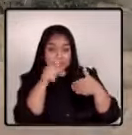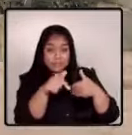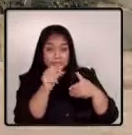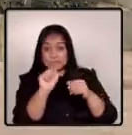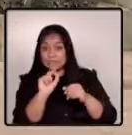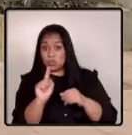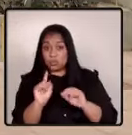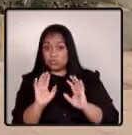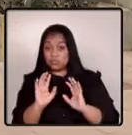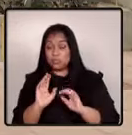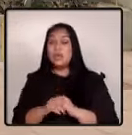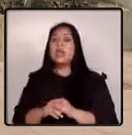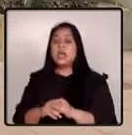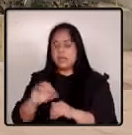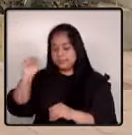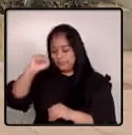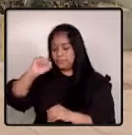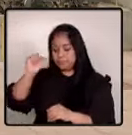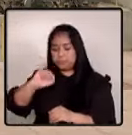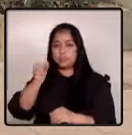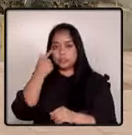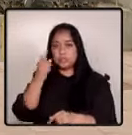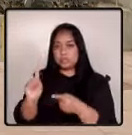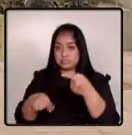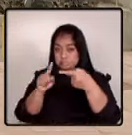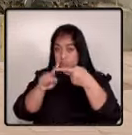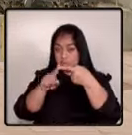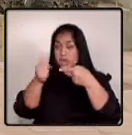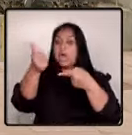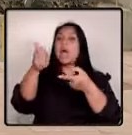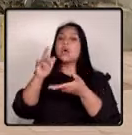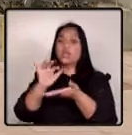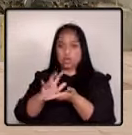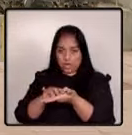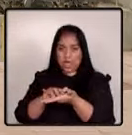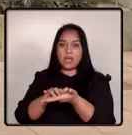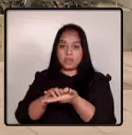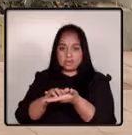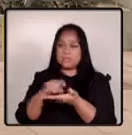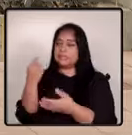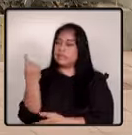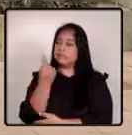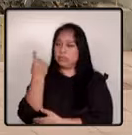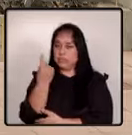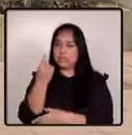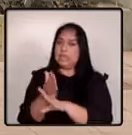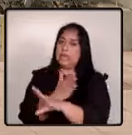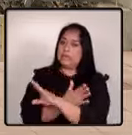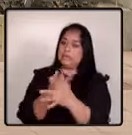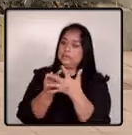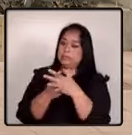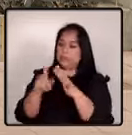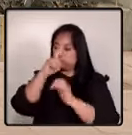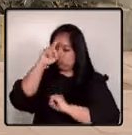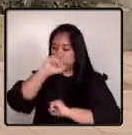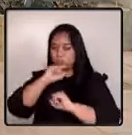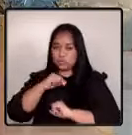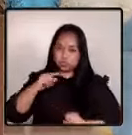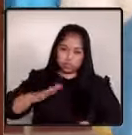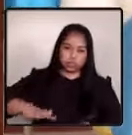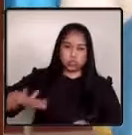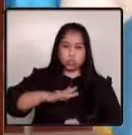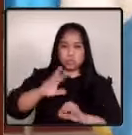la primera de ellas es la auditoría que mencionaba que es fundamental antes de empezar a trabajar con todo el personal